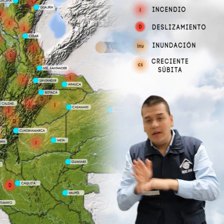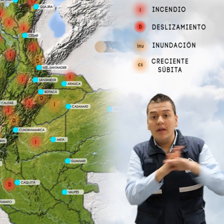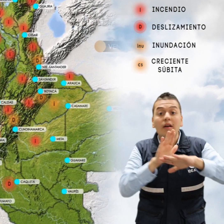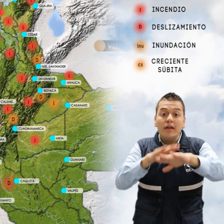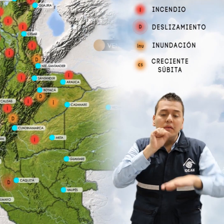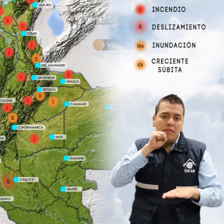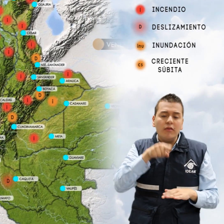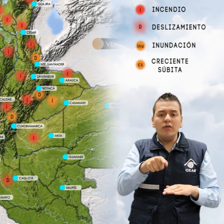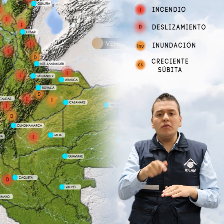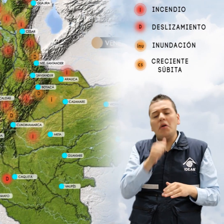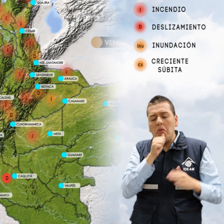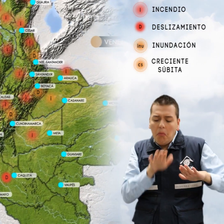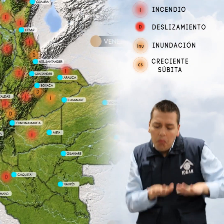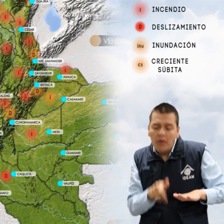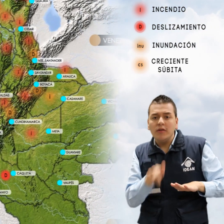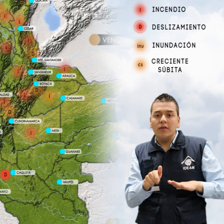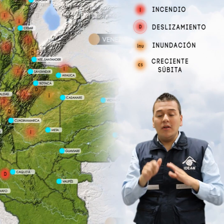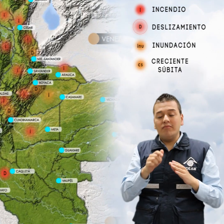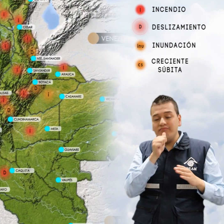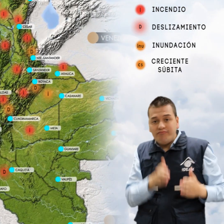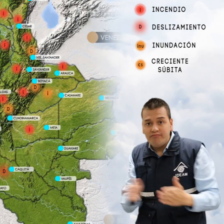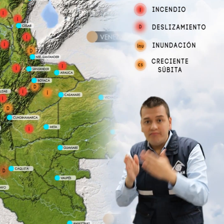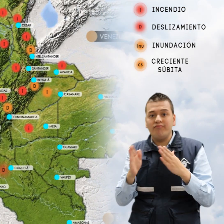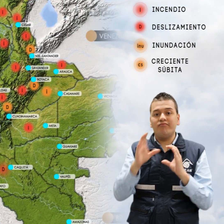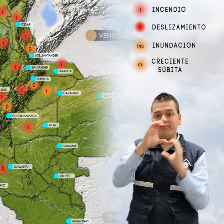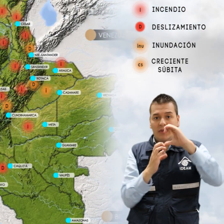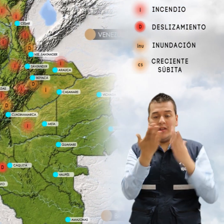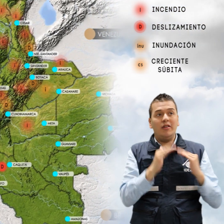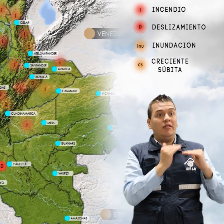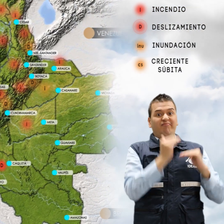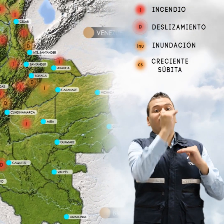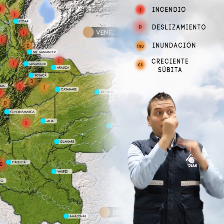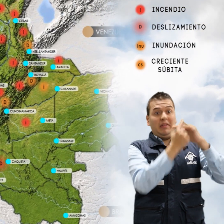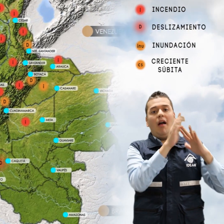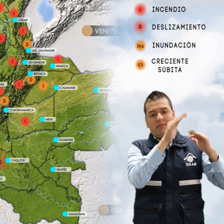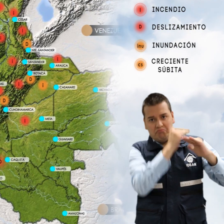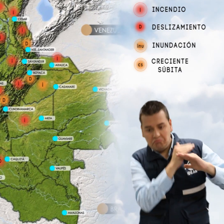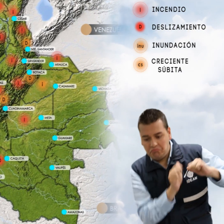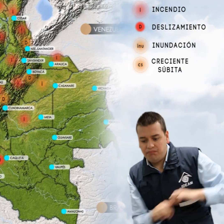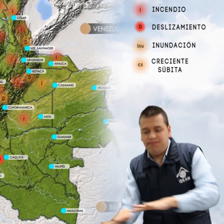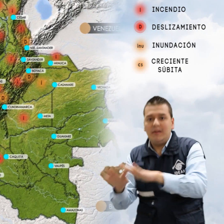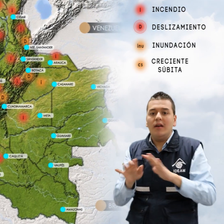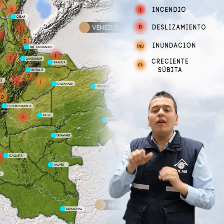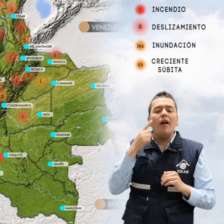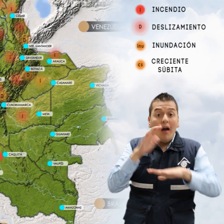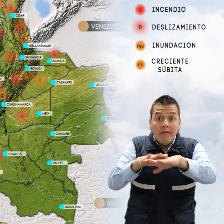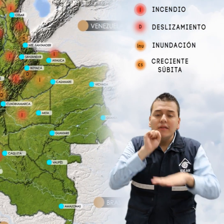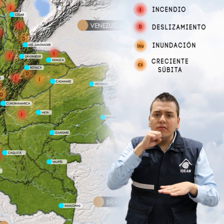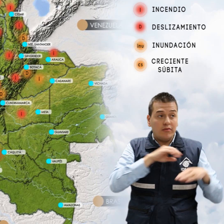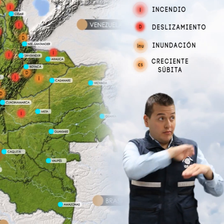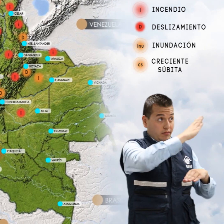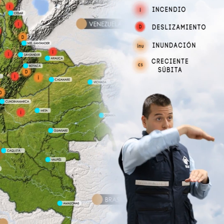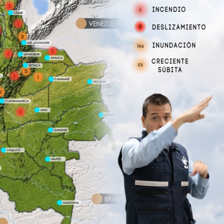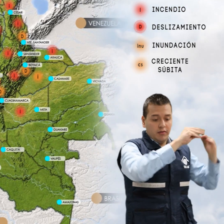niveles bajos en el río Cauca, especialmente en su cuenca alta y media, alerta naranja por probabilidad moderada de alisamientos de